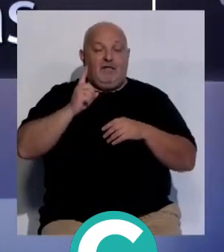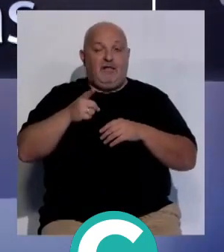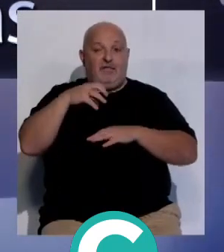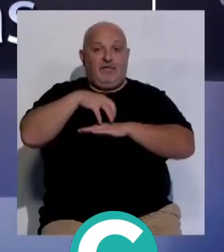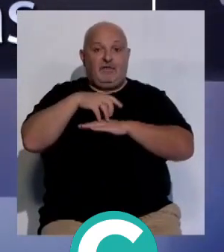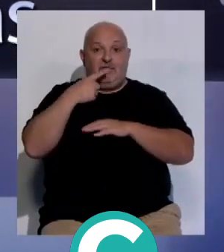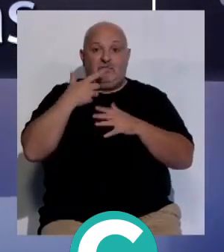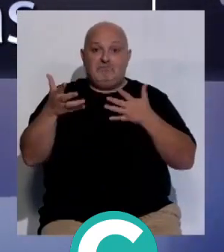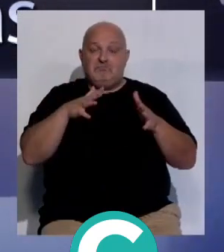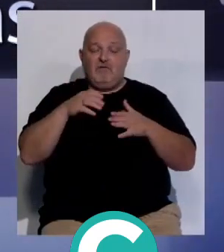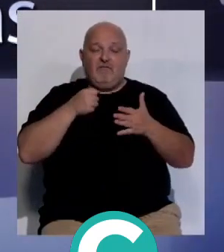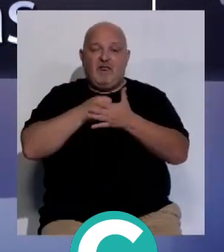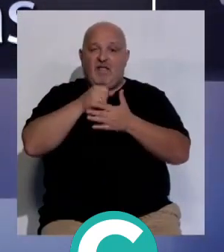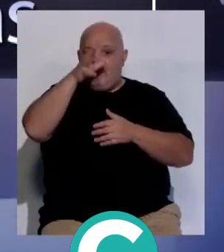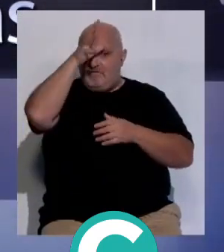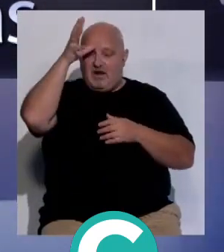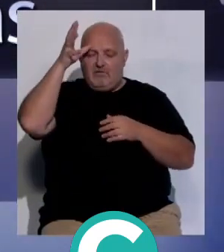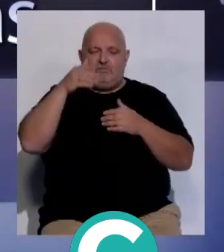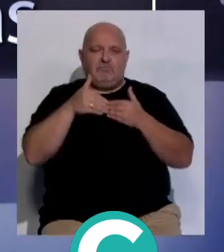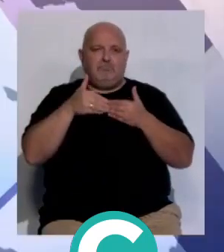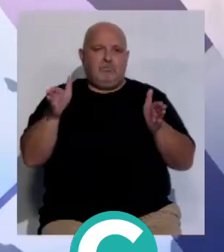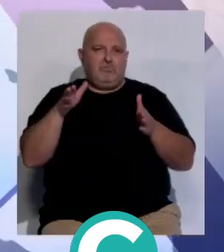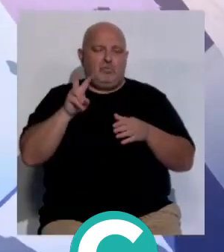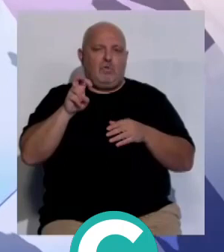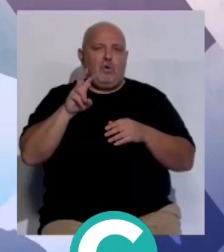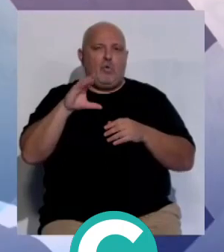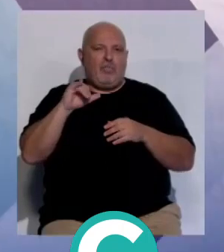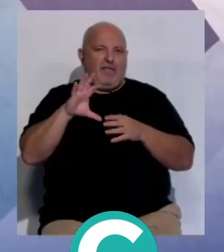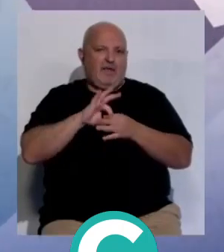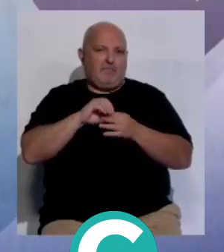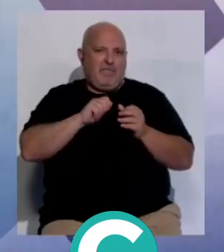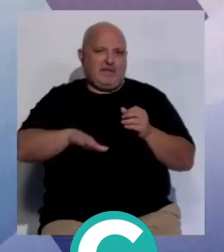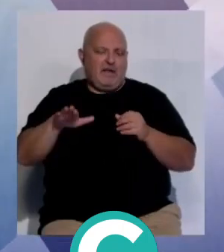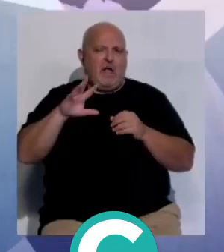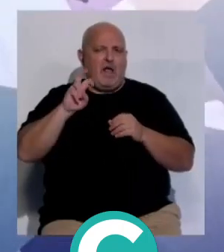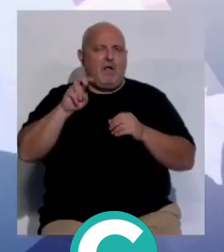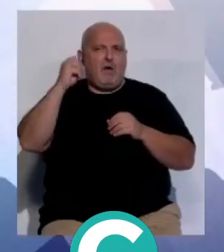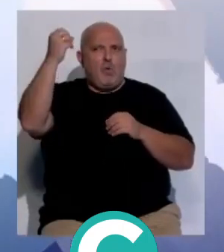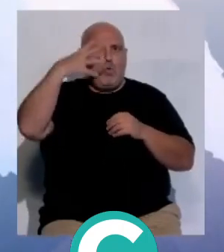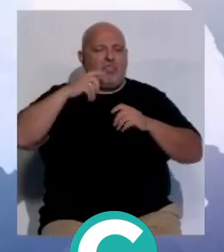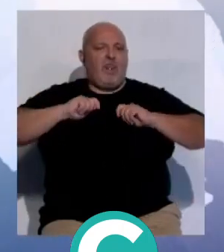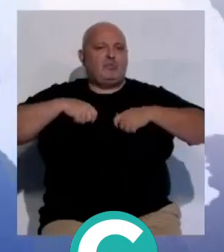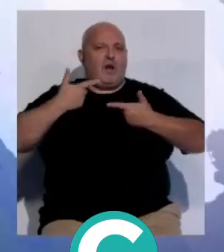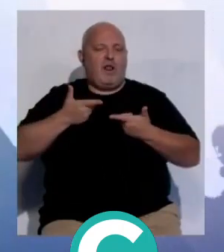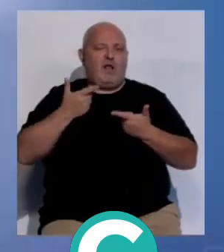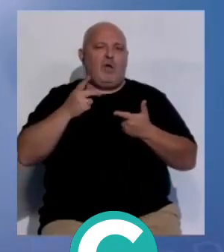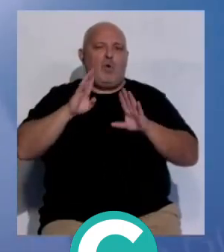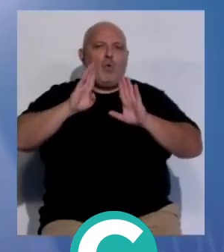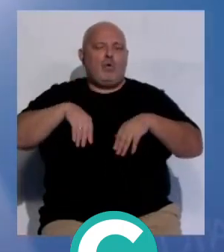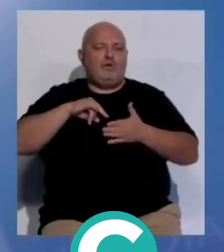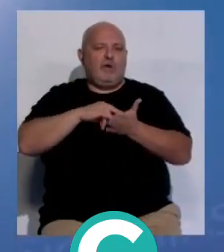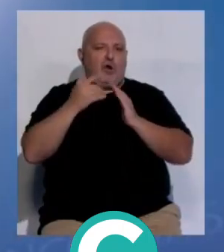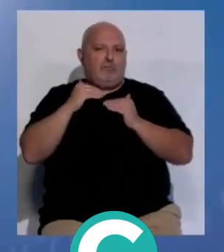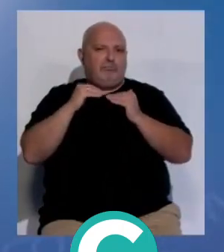calculan finales de verano como plazo de inauguración del nuevo equipamiento que tendrá luz natural y los últimos